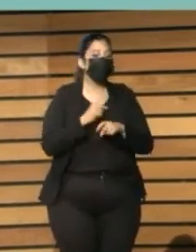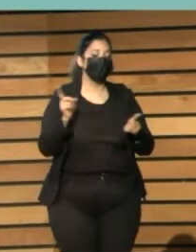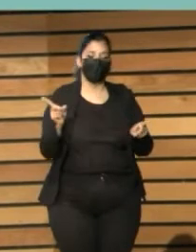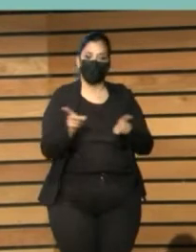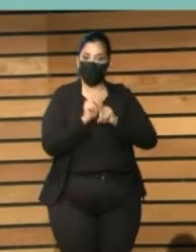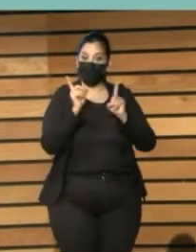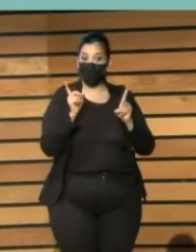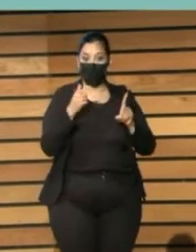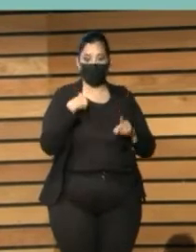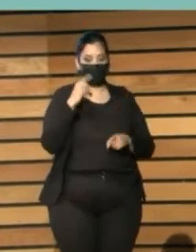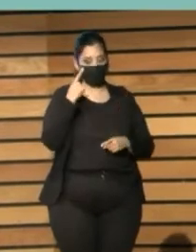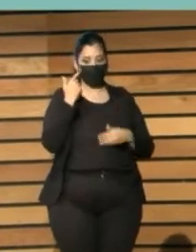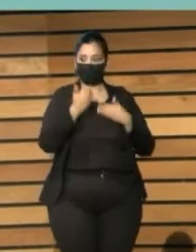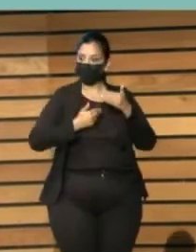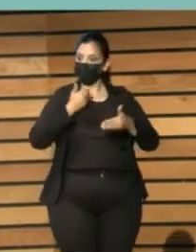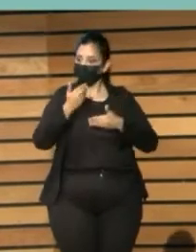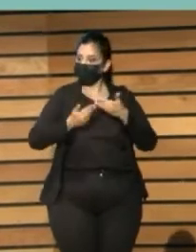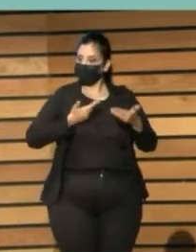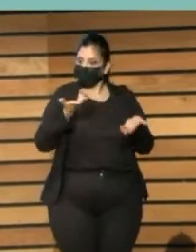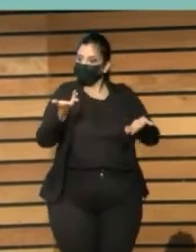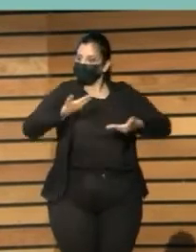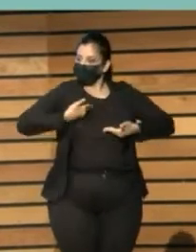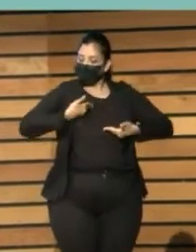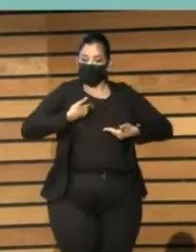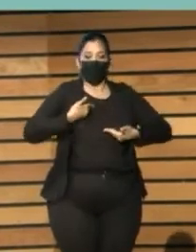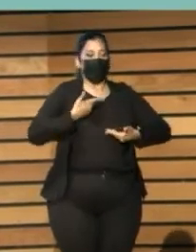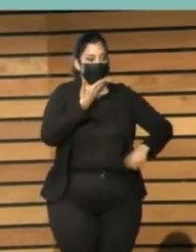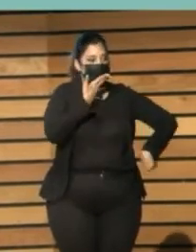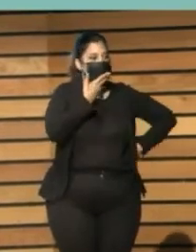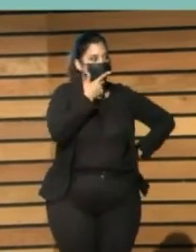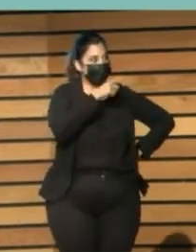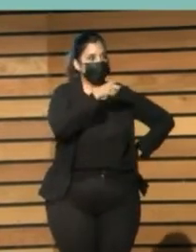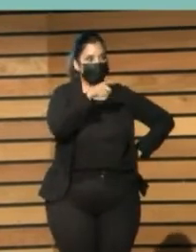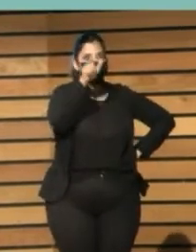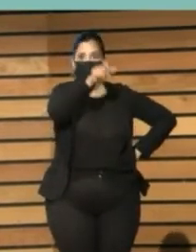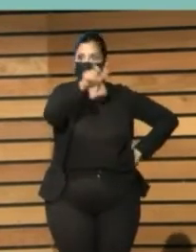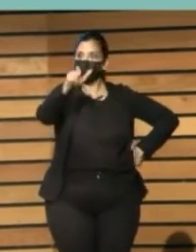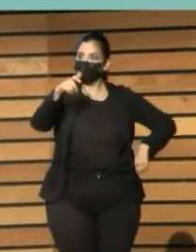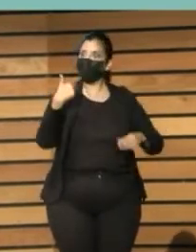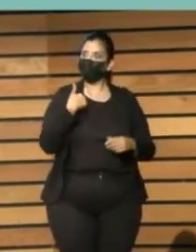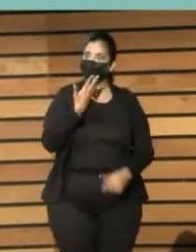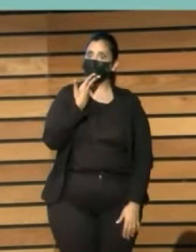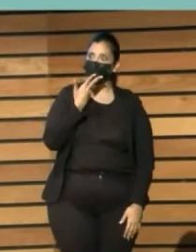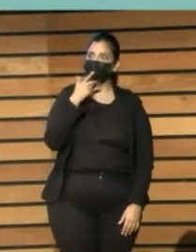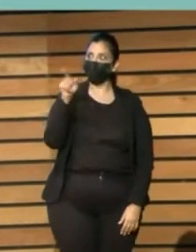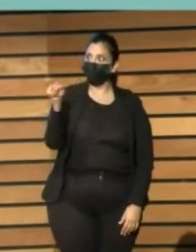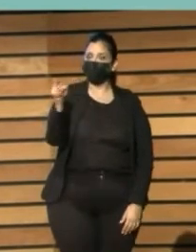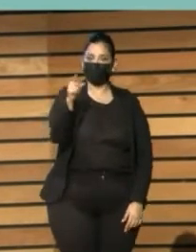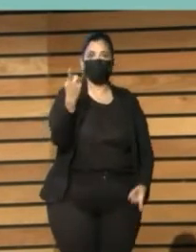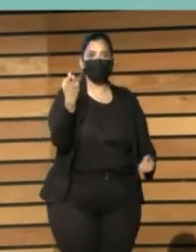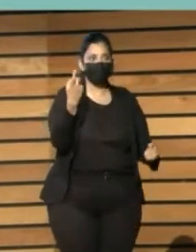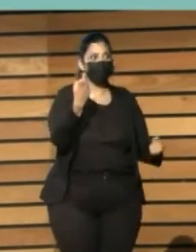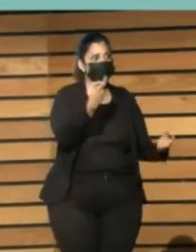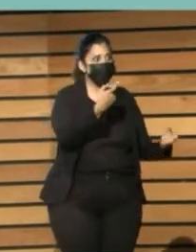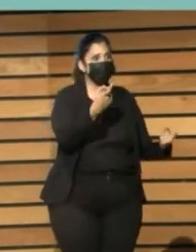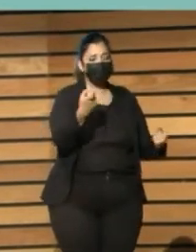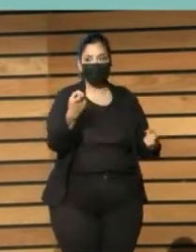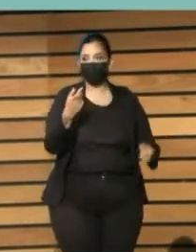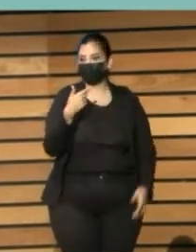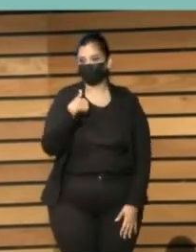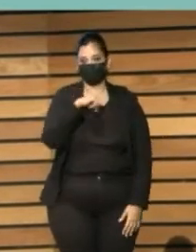nos ha servido para trabajar y para conocer mucho más la comunidad. Sinceramente os lo digo, yo